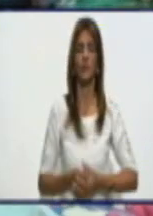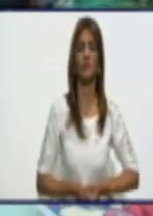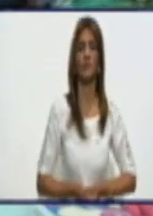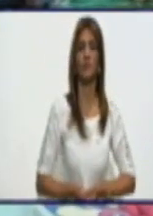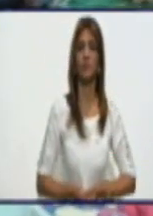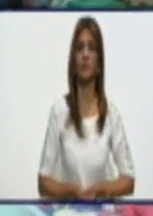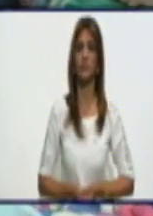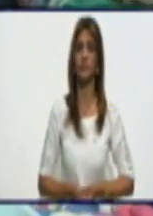A pesar de la favorable ¿Vale?